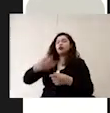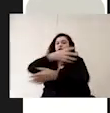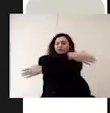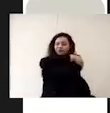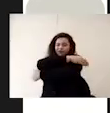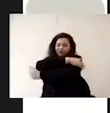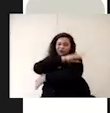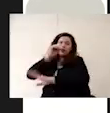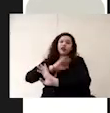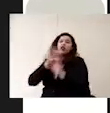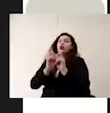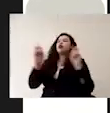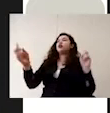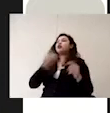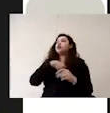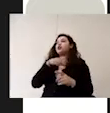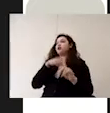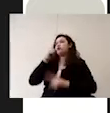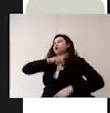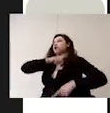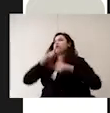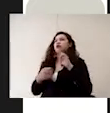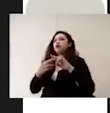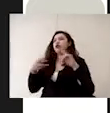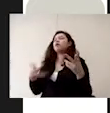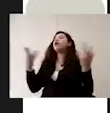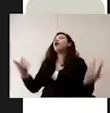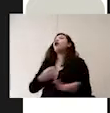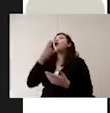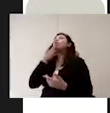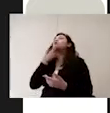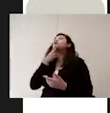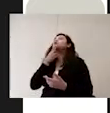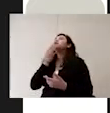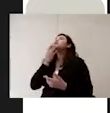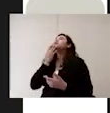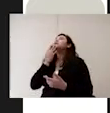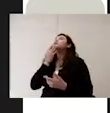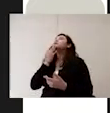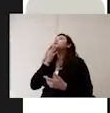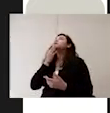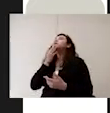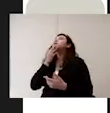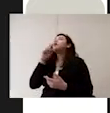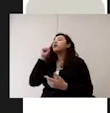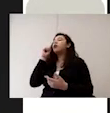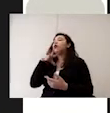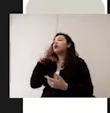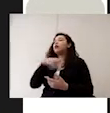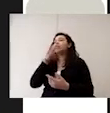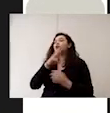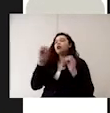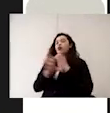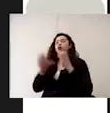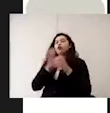rompe la sana distancia utilizar el bote o el depósito de residuos sanitarios